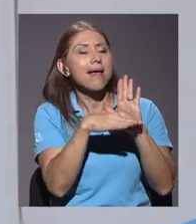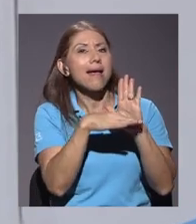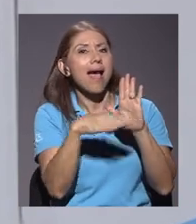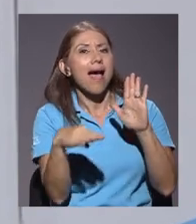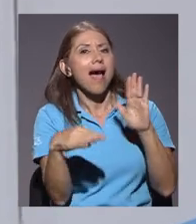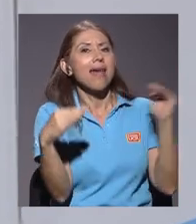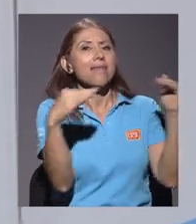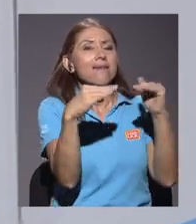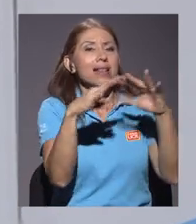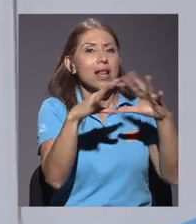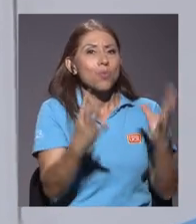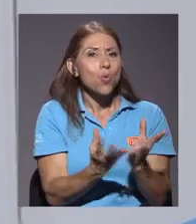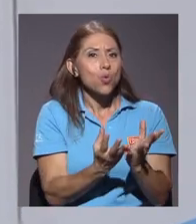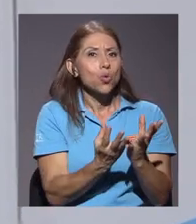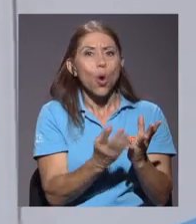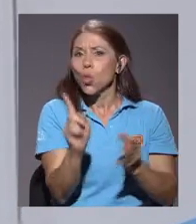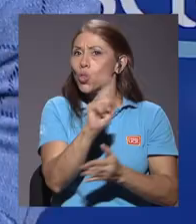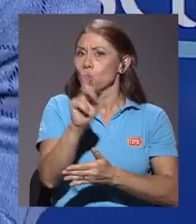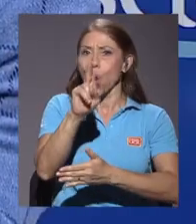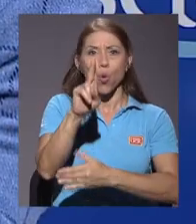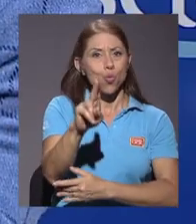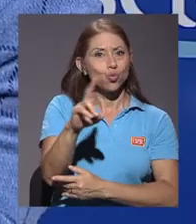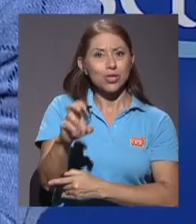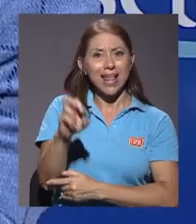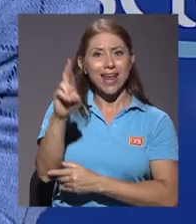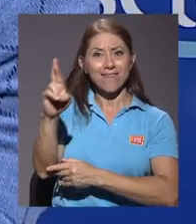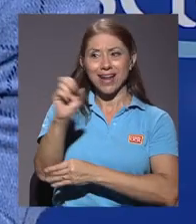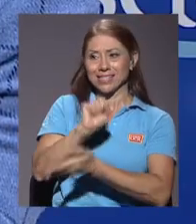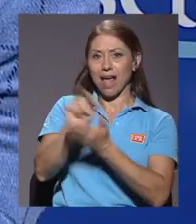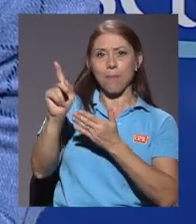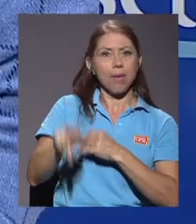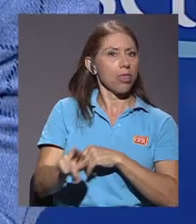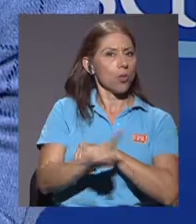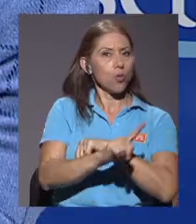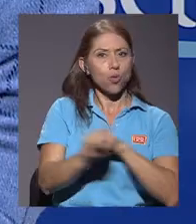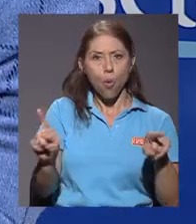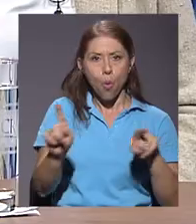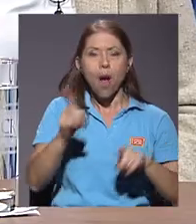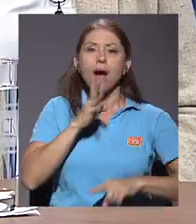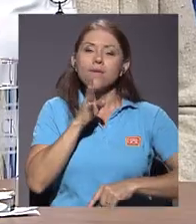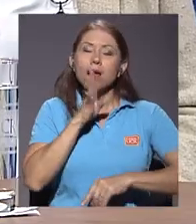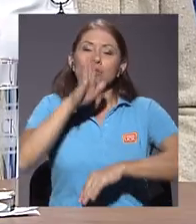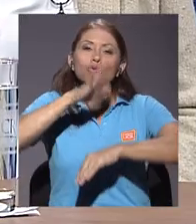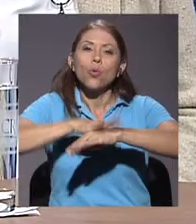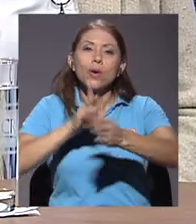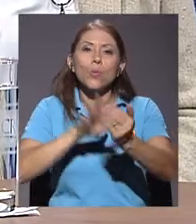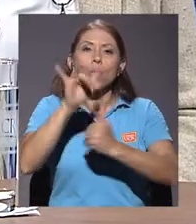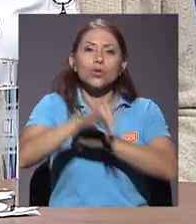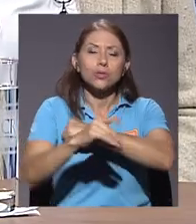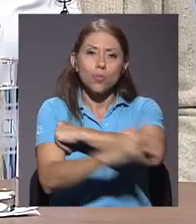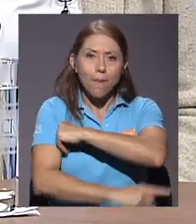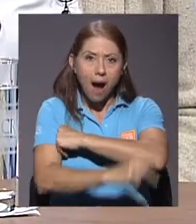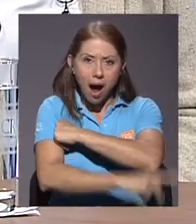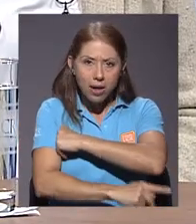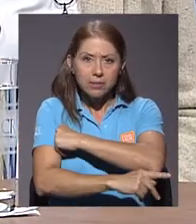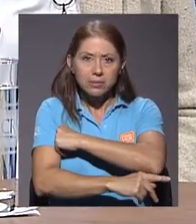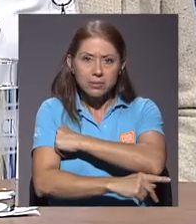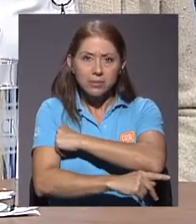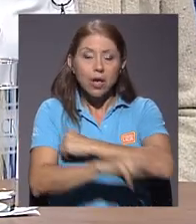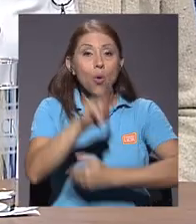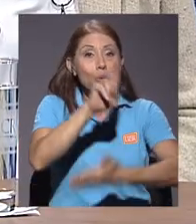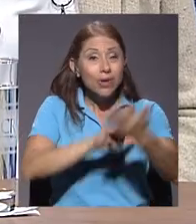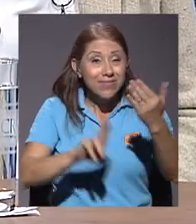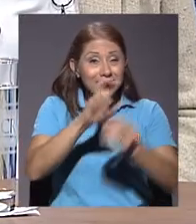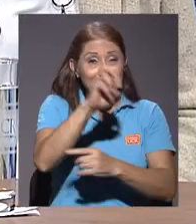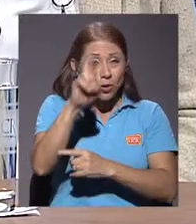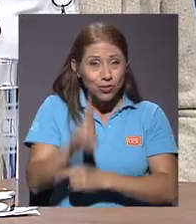Universidad de Costa Rica en San Pedro, estamos hablando de un proyecto país, estamos hablando de que la Universidad